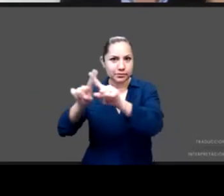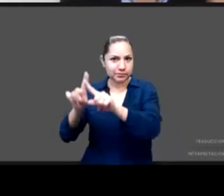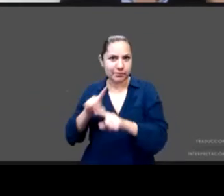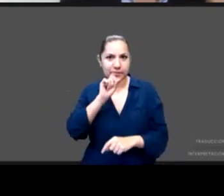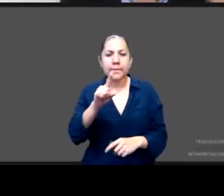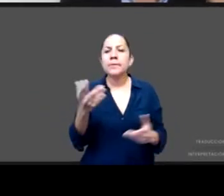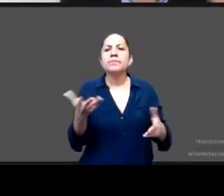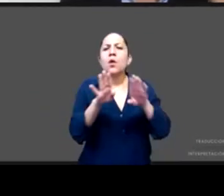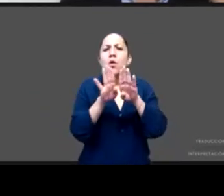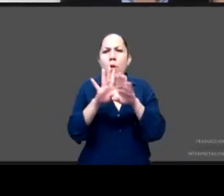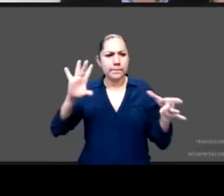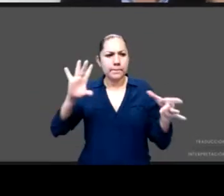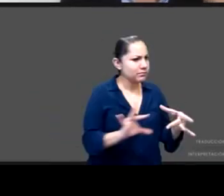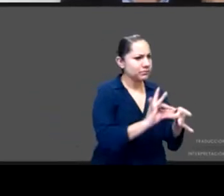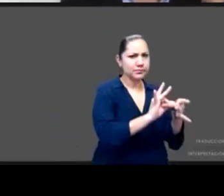que hacer.